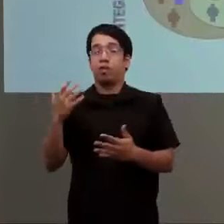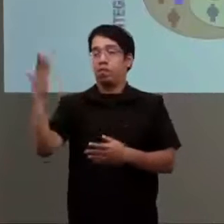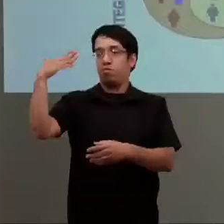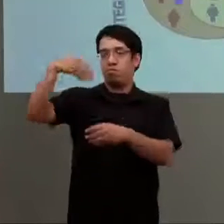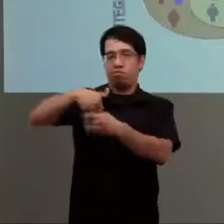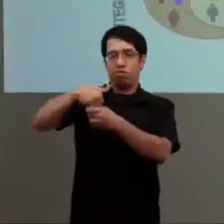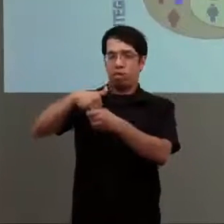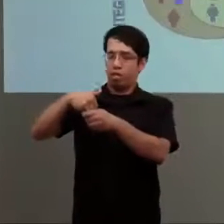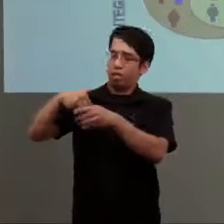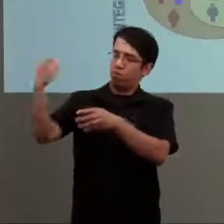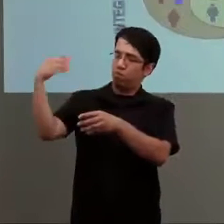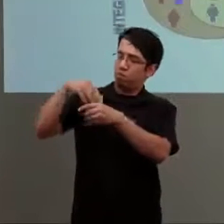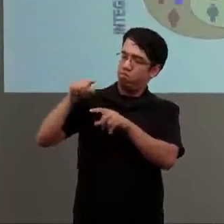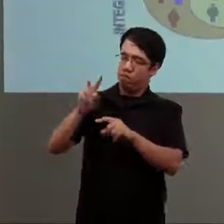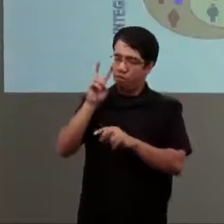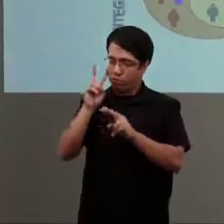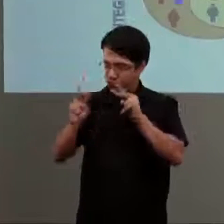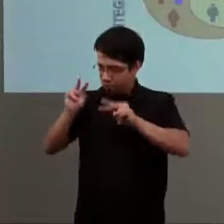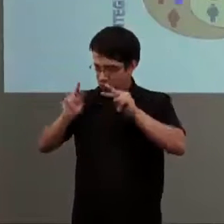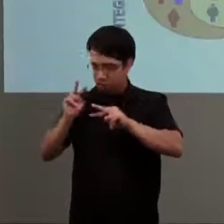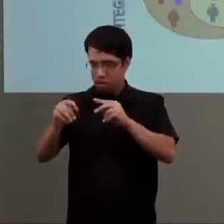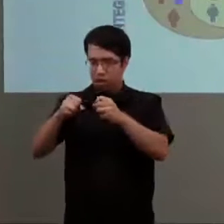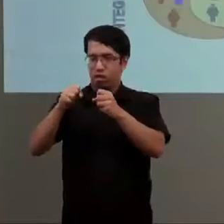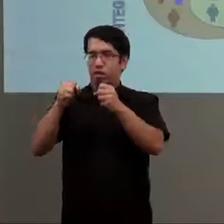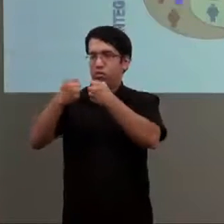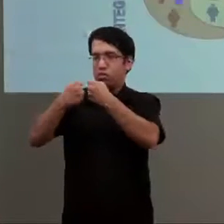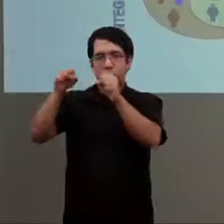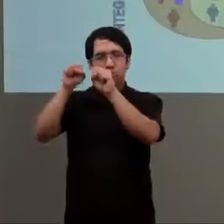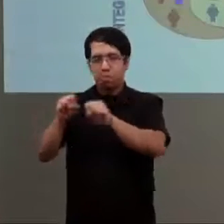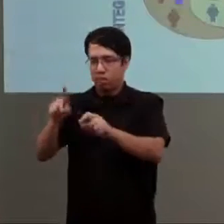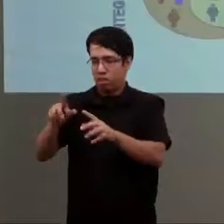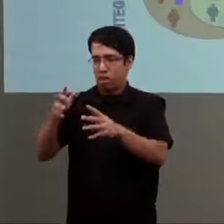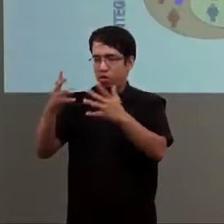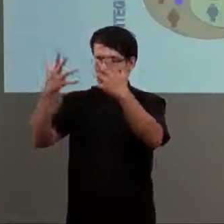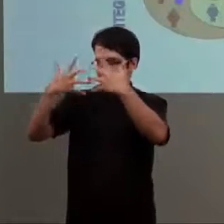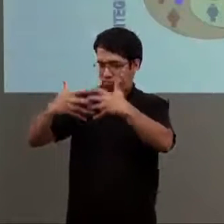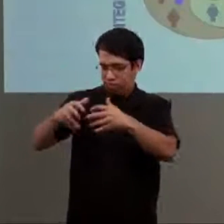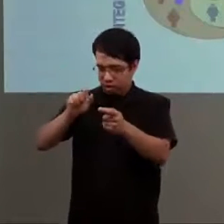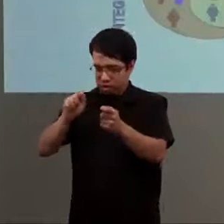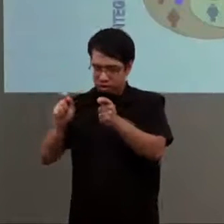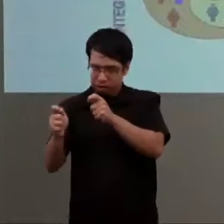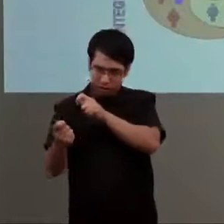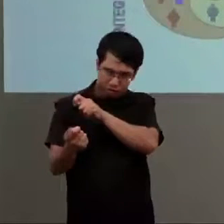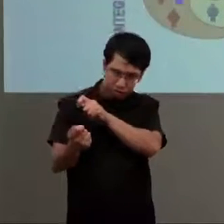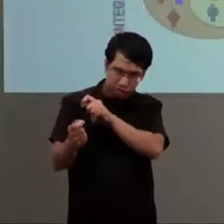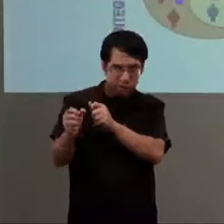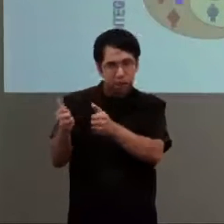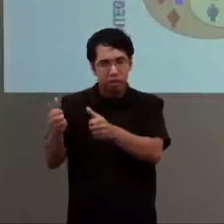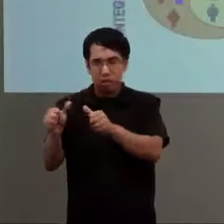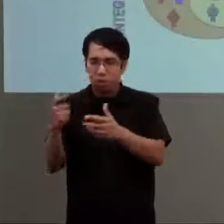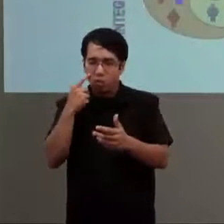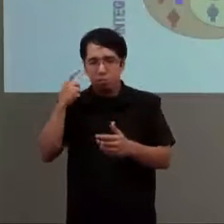mirar su sistema, tiene que mirar su sistema, su estructura organizacional y de ahí empezar a pensar